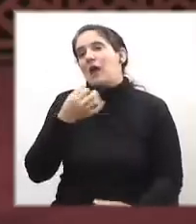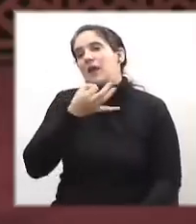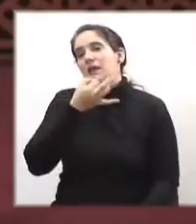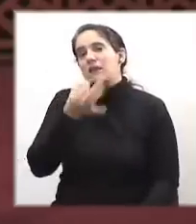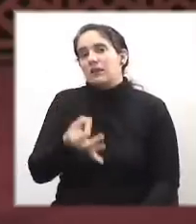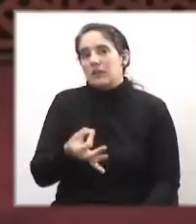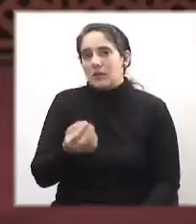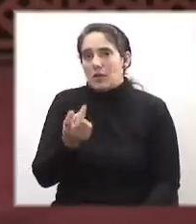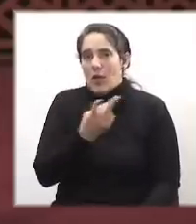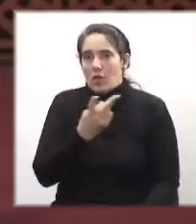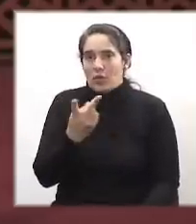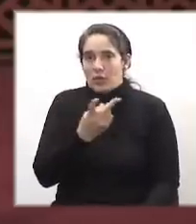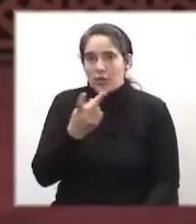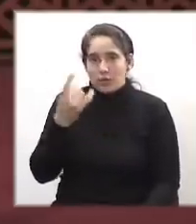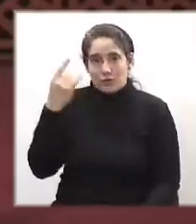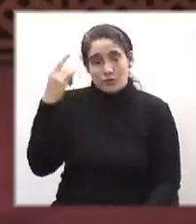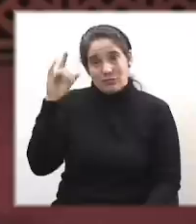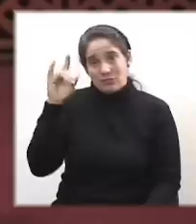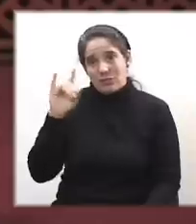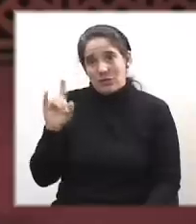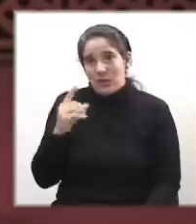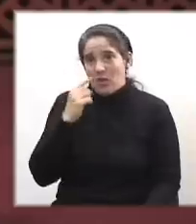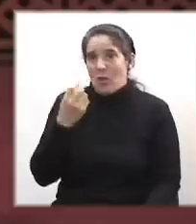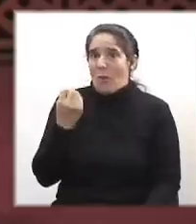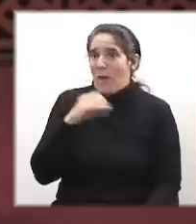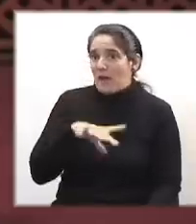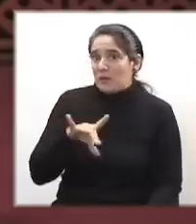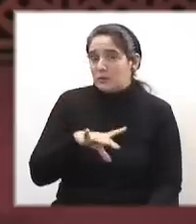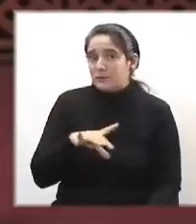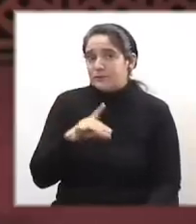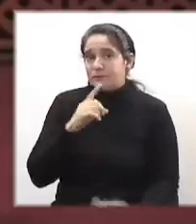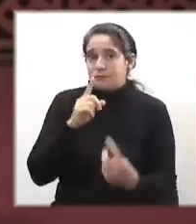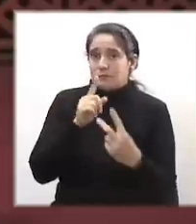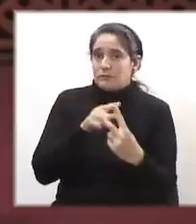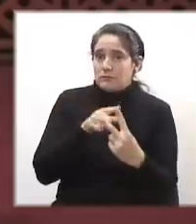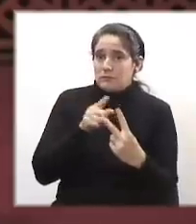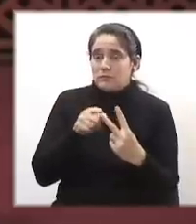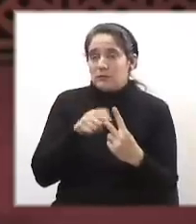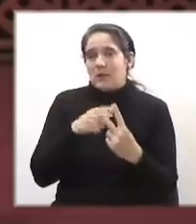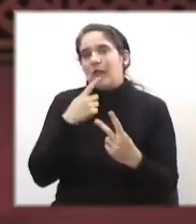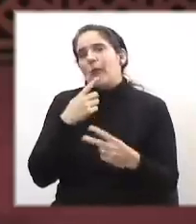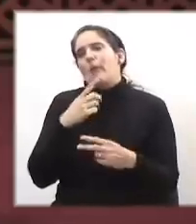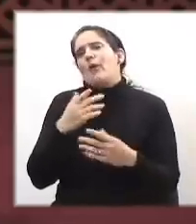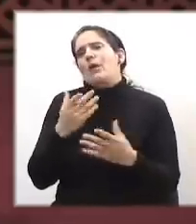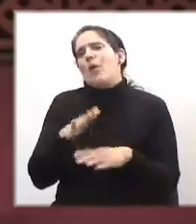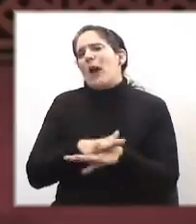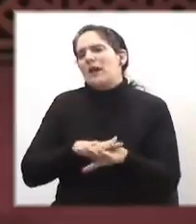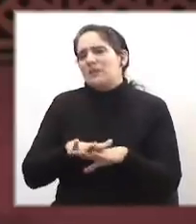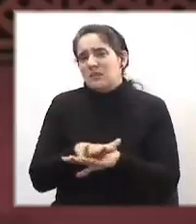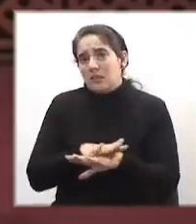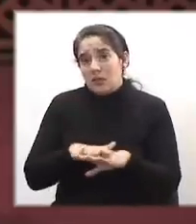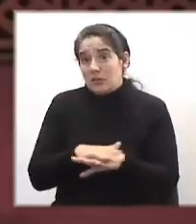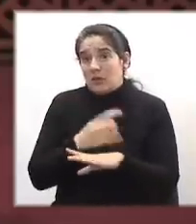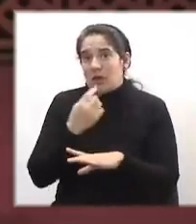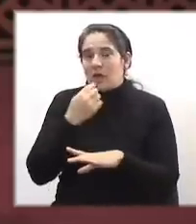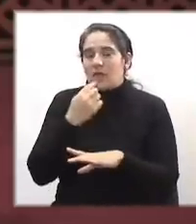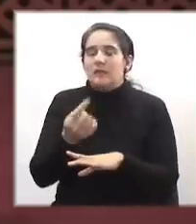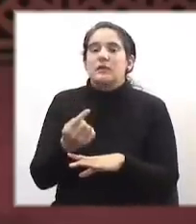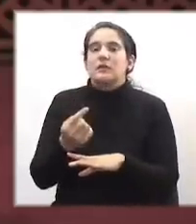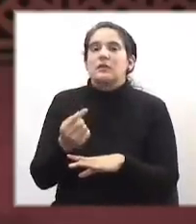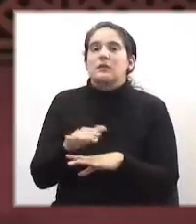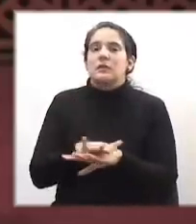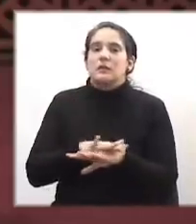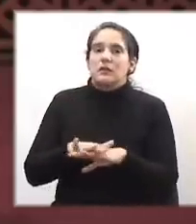de los dos demonios. Sería de un simplismo tal que tergiversaría